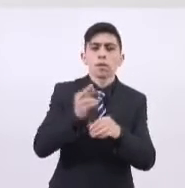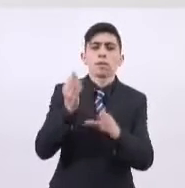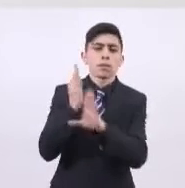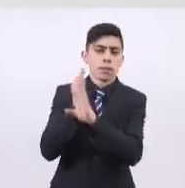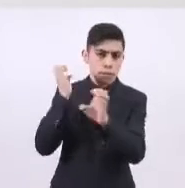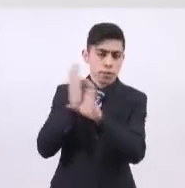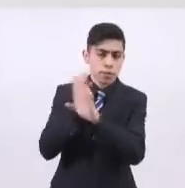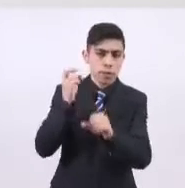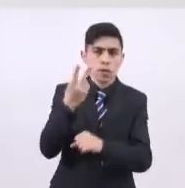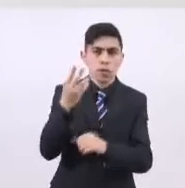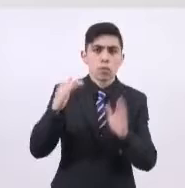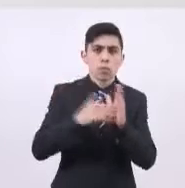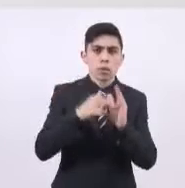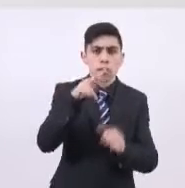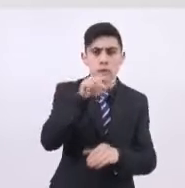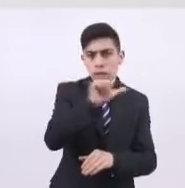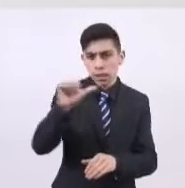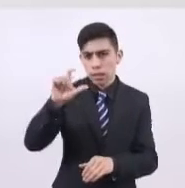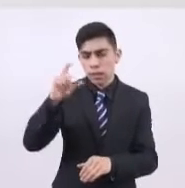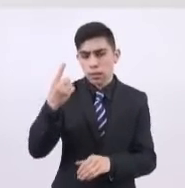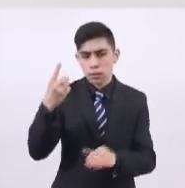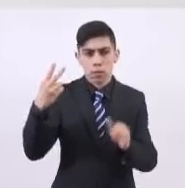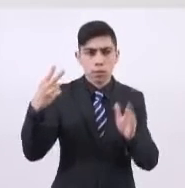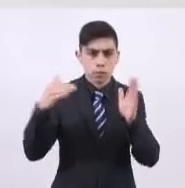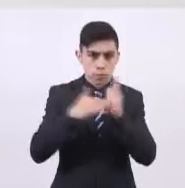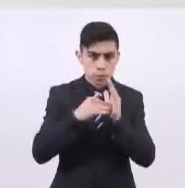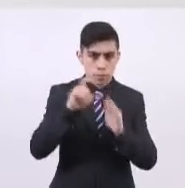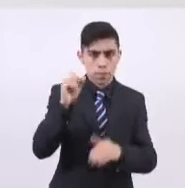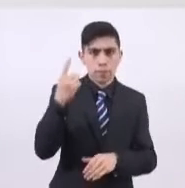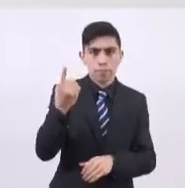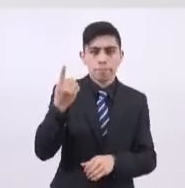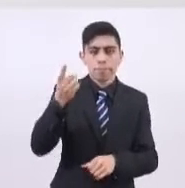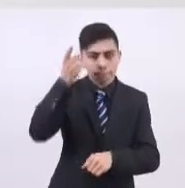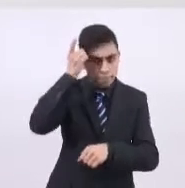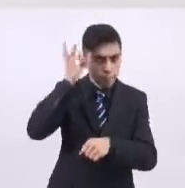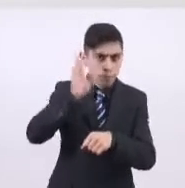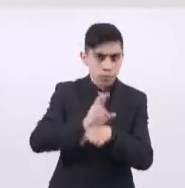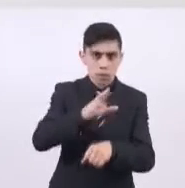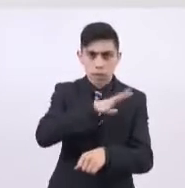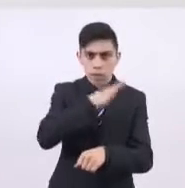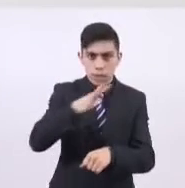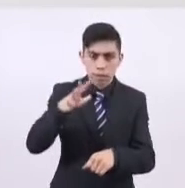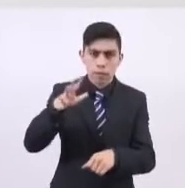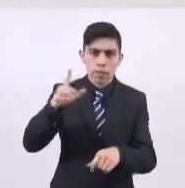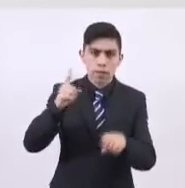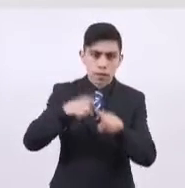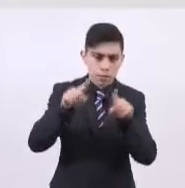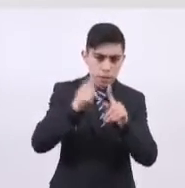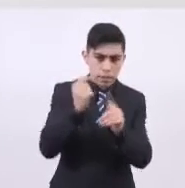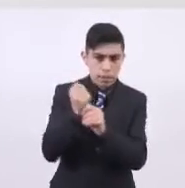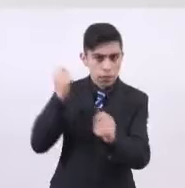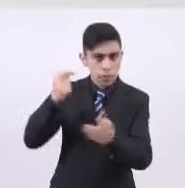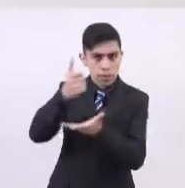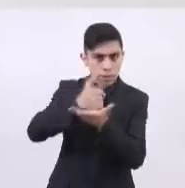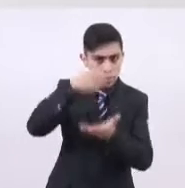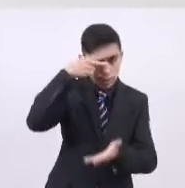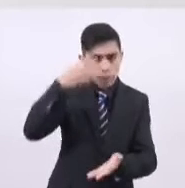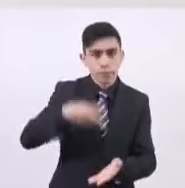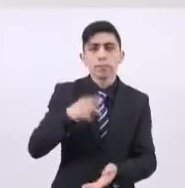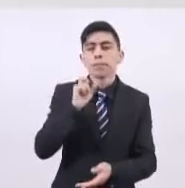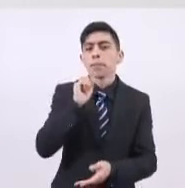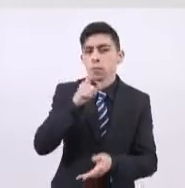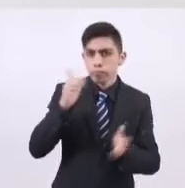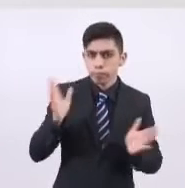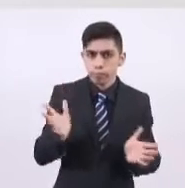dos mil dieciocho y el dos mil veintiuno se ha desempeñado como director general del Servicio de Transportes Eléctricos de la Ciudad de México, donde